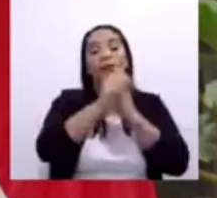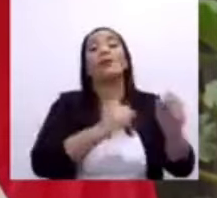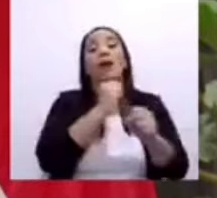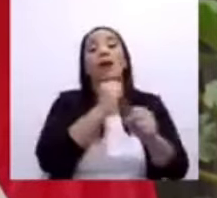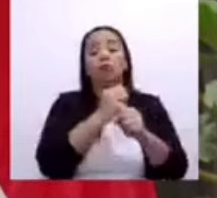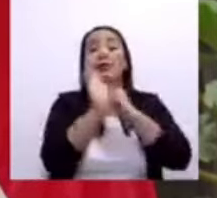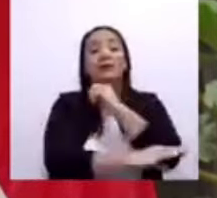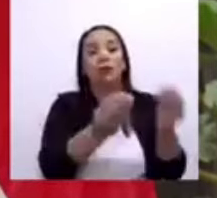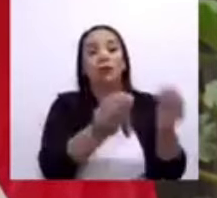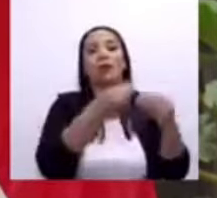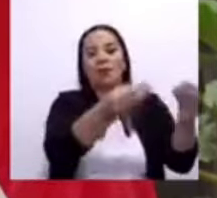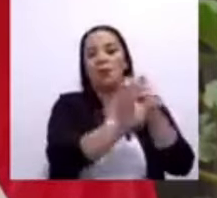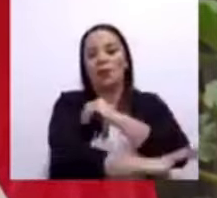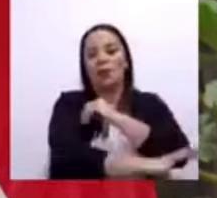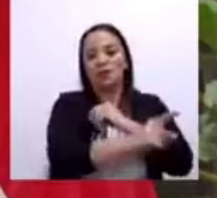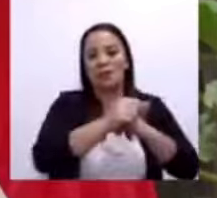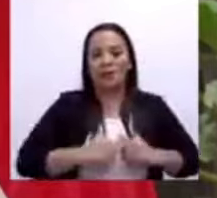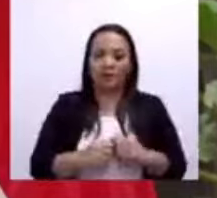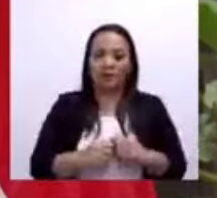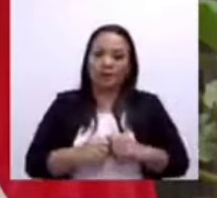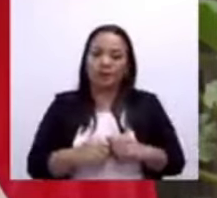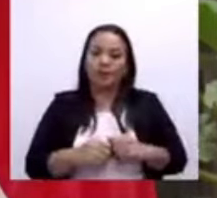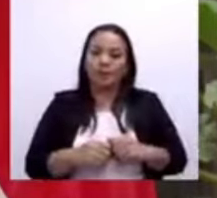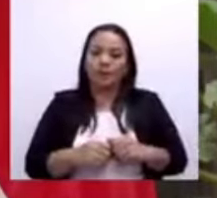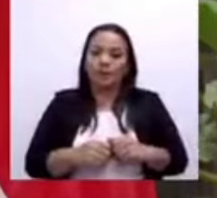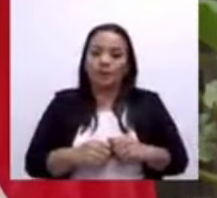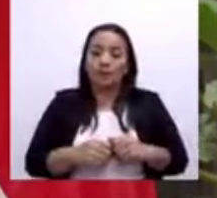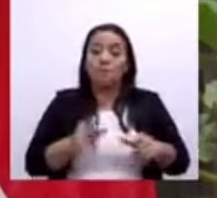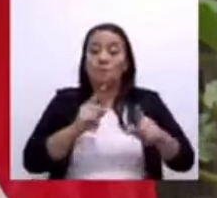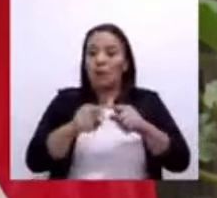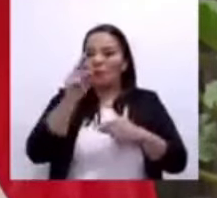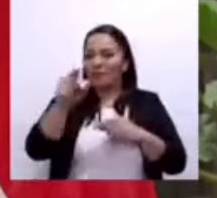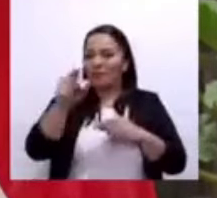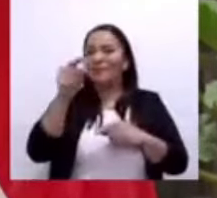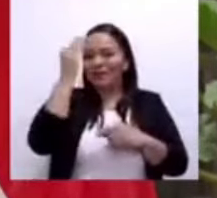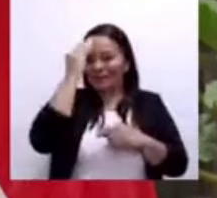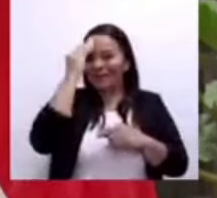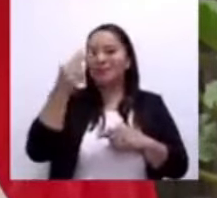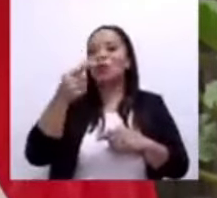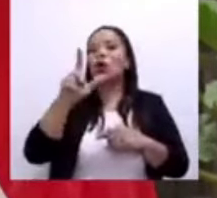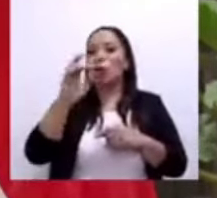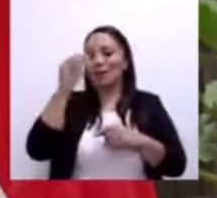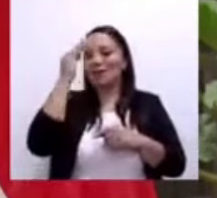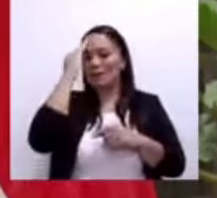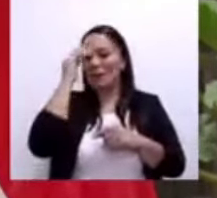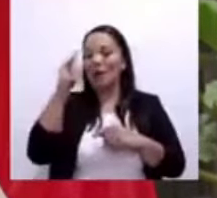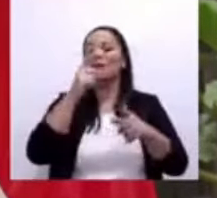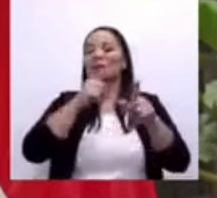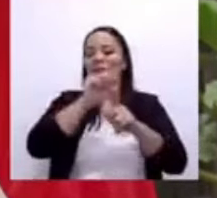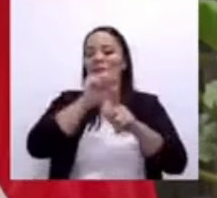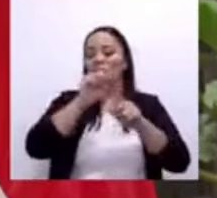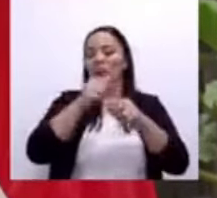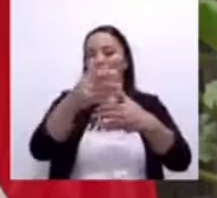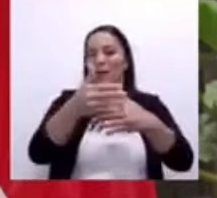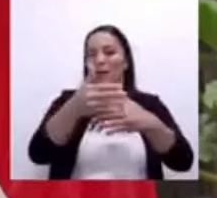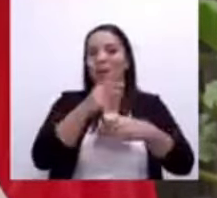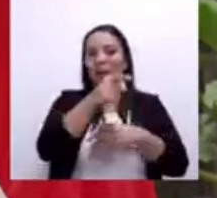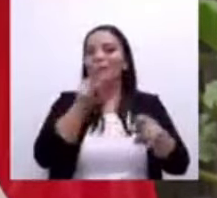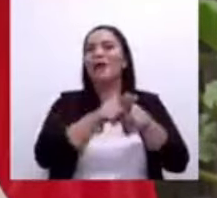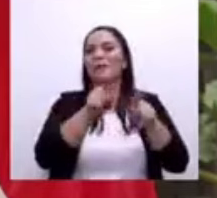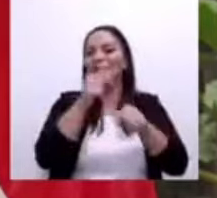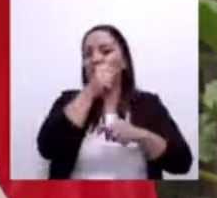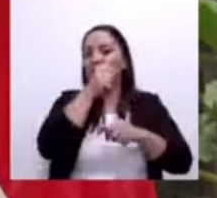y sabiendo que el expediente, doña Gloria, dice que este señor estaba siendo investigado al mismo tiempo por narcotráfico.